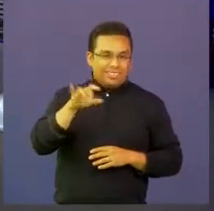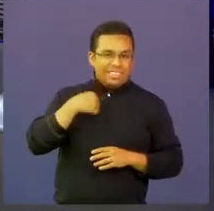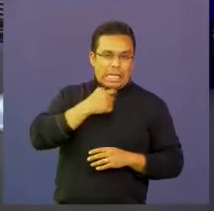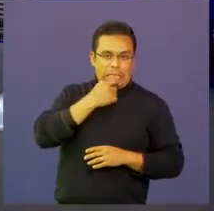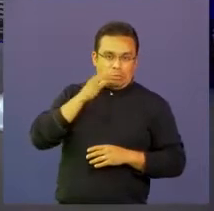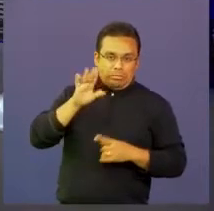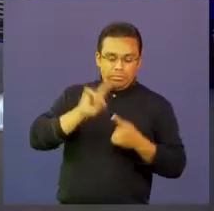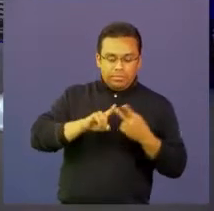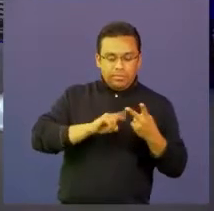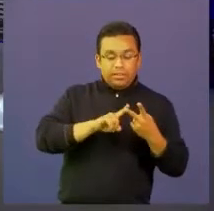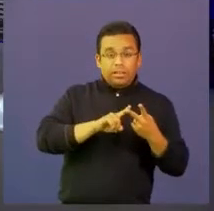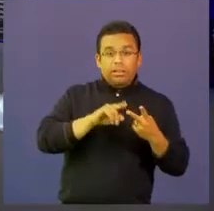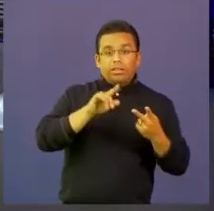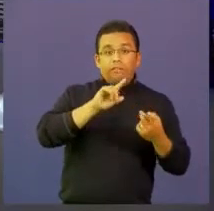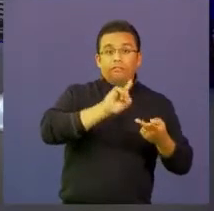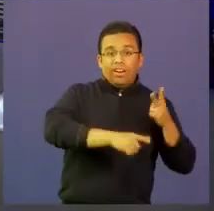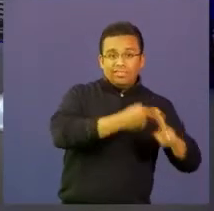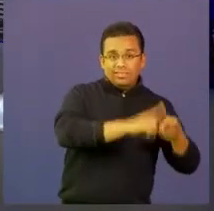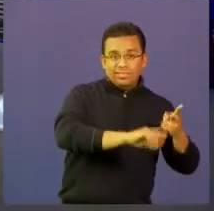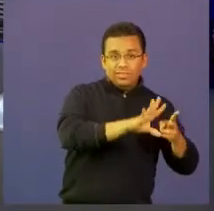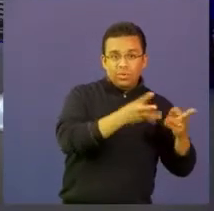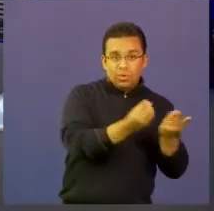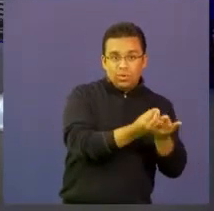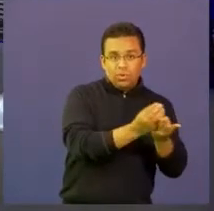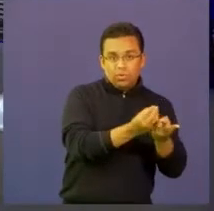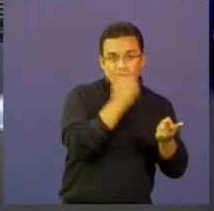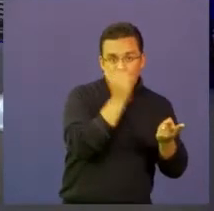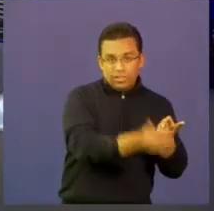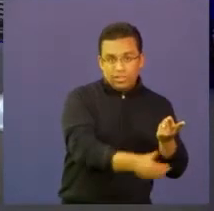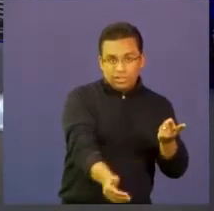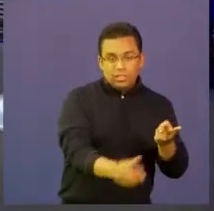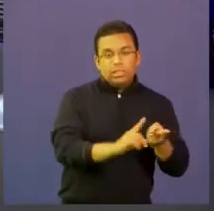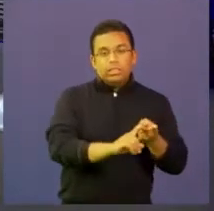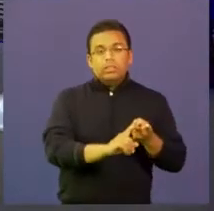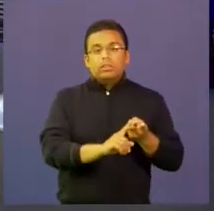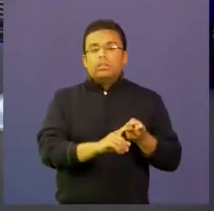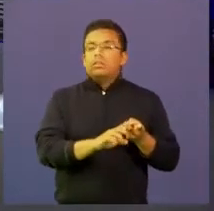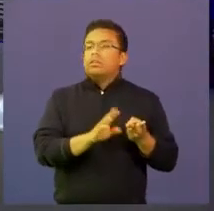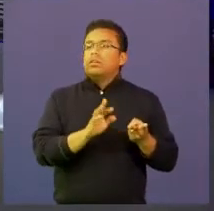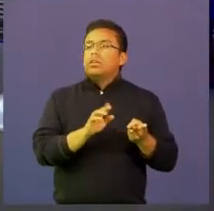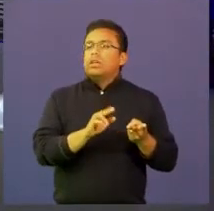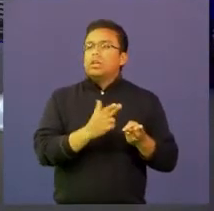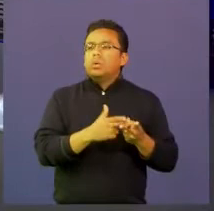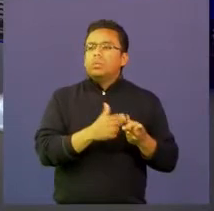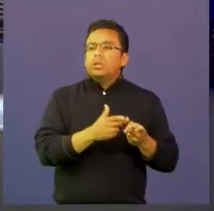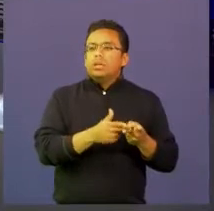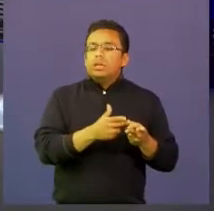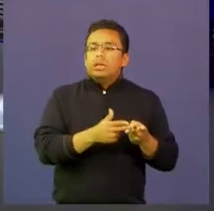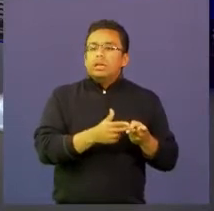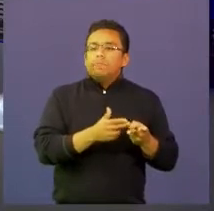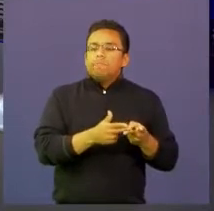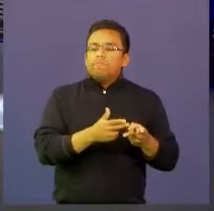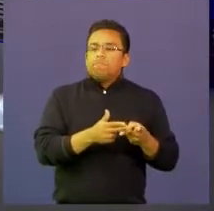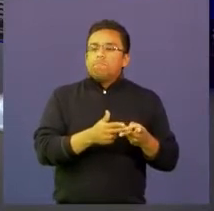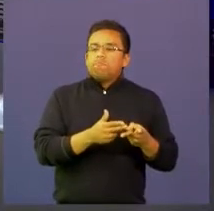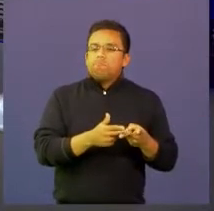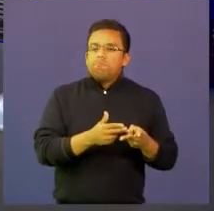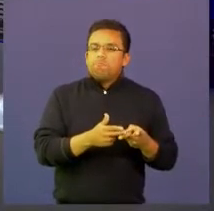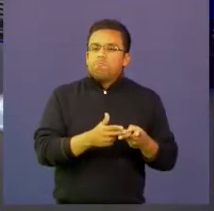Friends, una comunidad de niños, la tiene, se llama... se llama el...